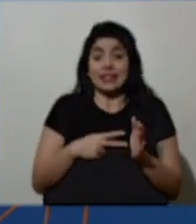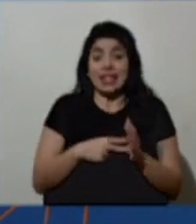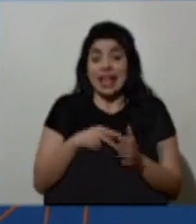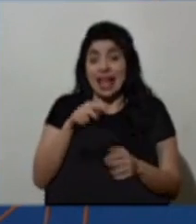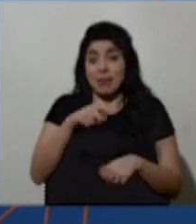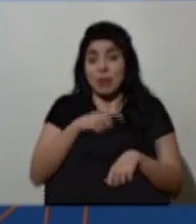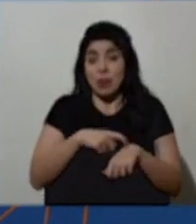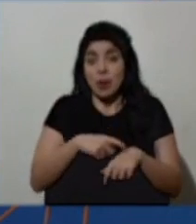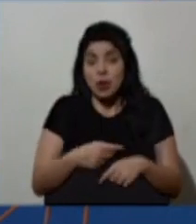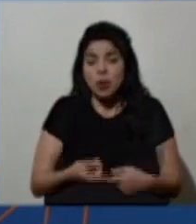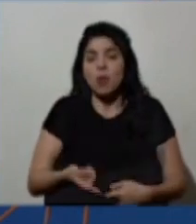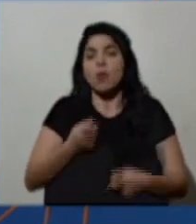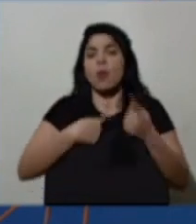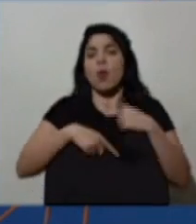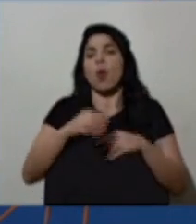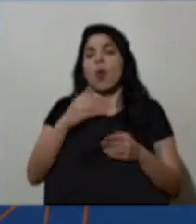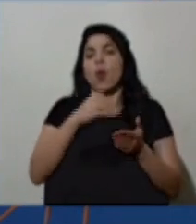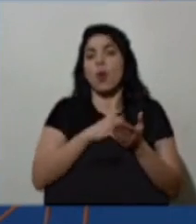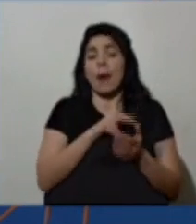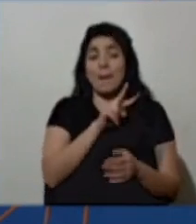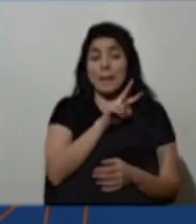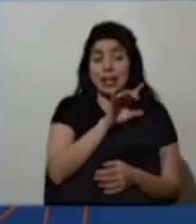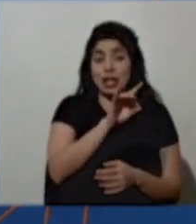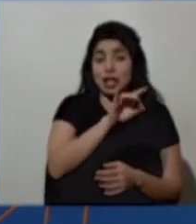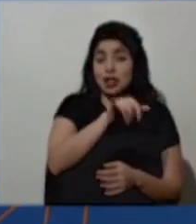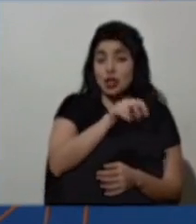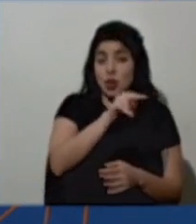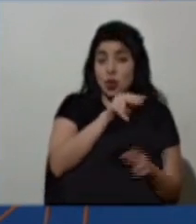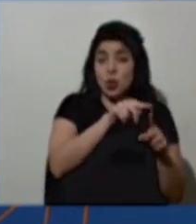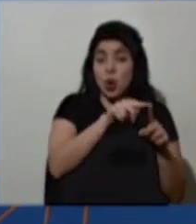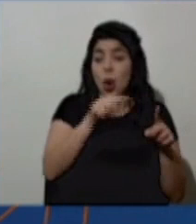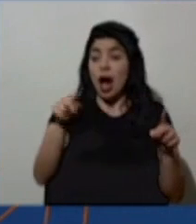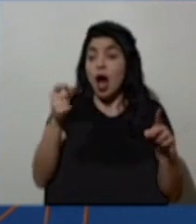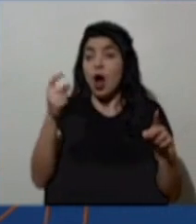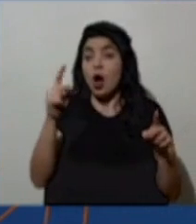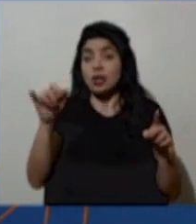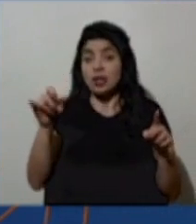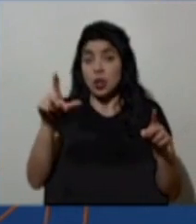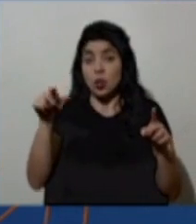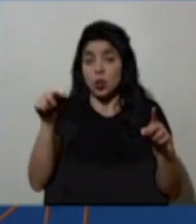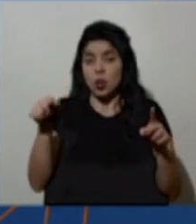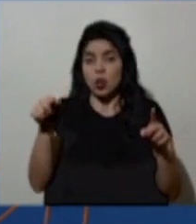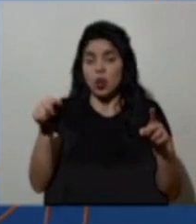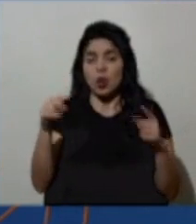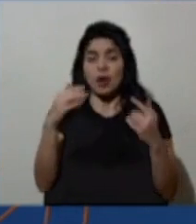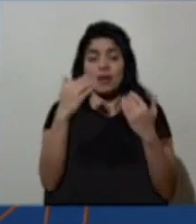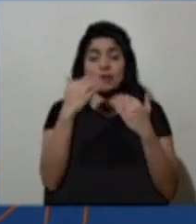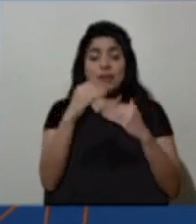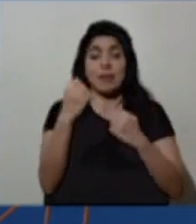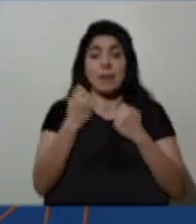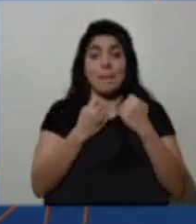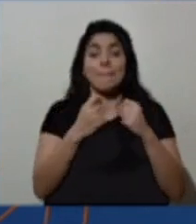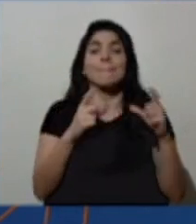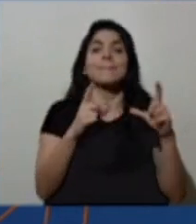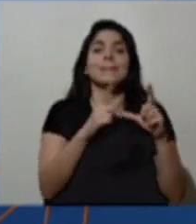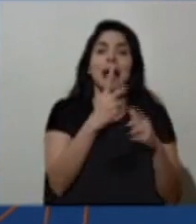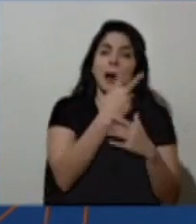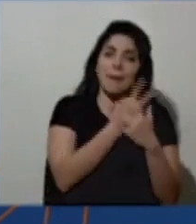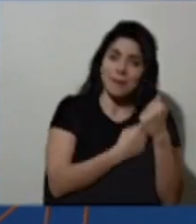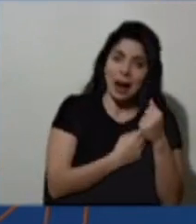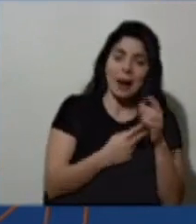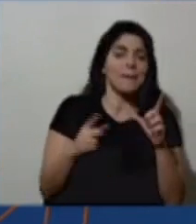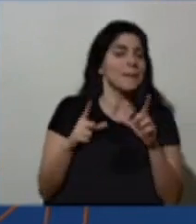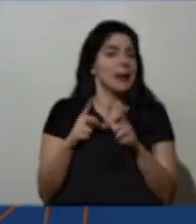restricción vehicular desde el 28 de junio y hasta el 11 de julio por placas pares y por